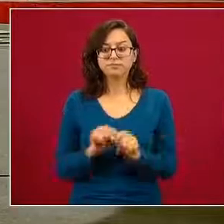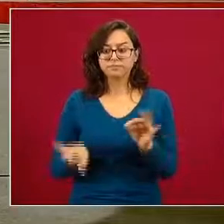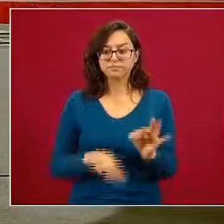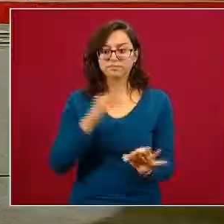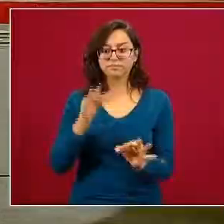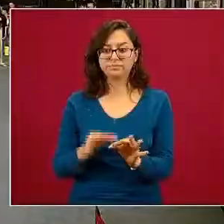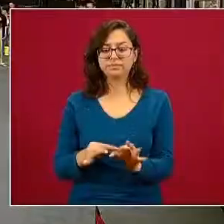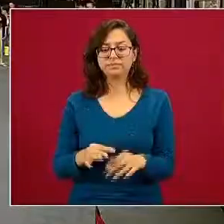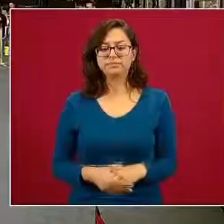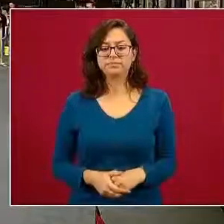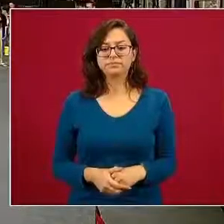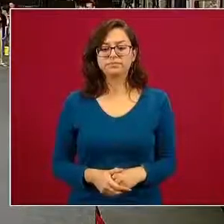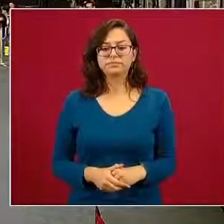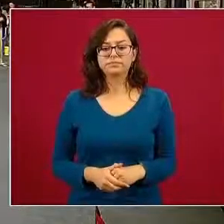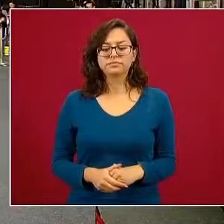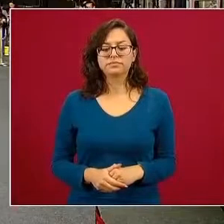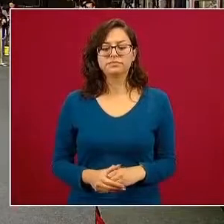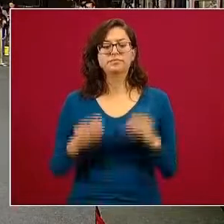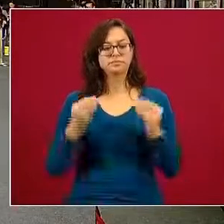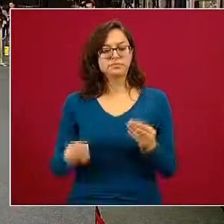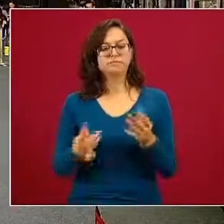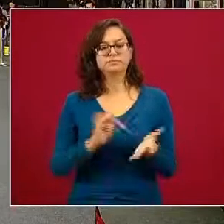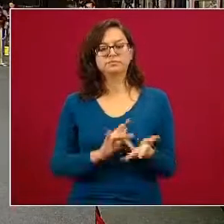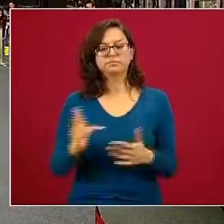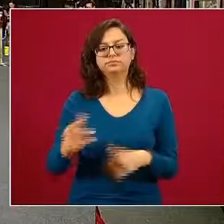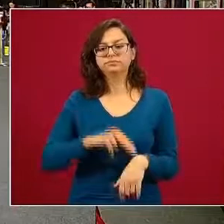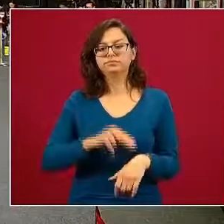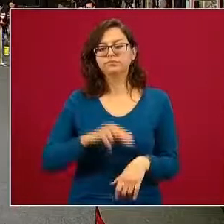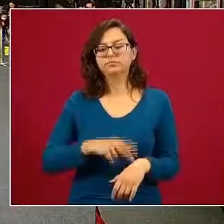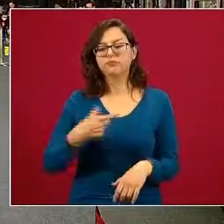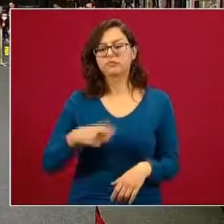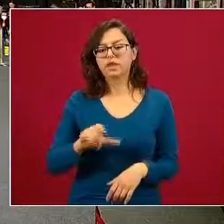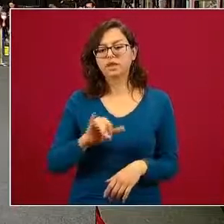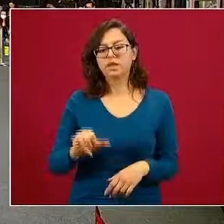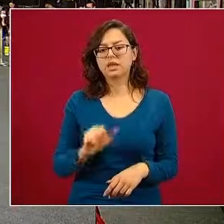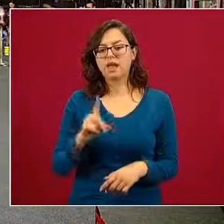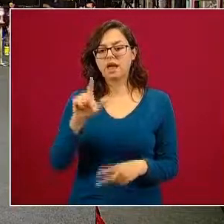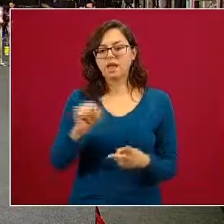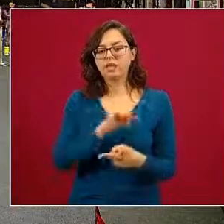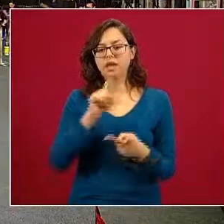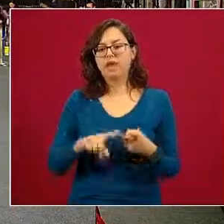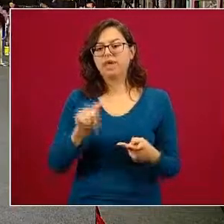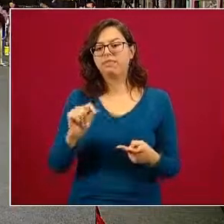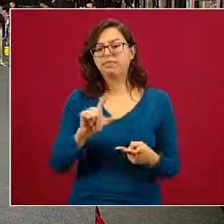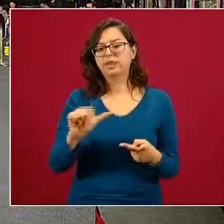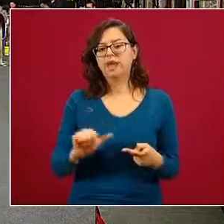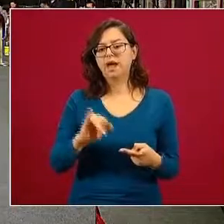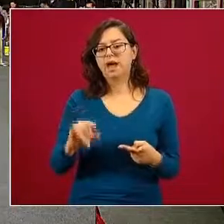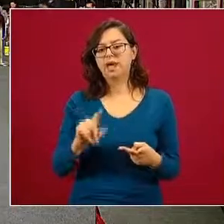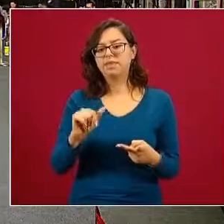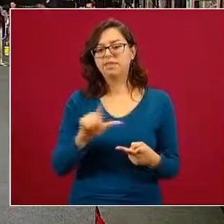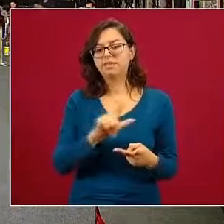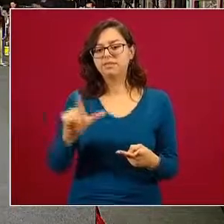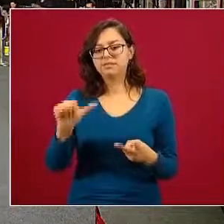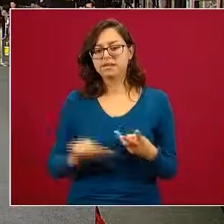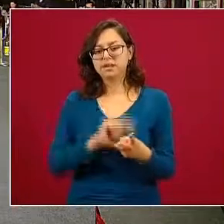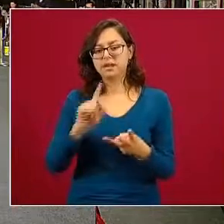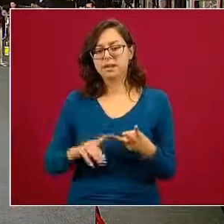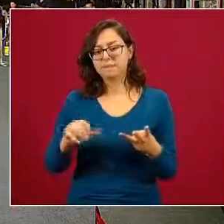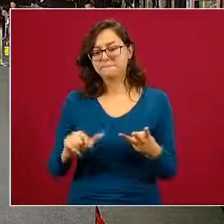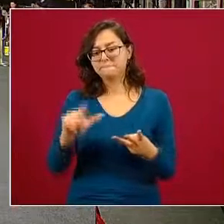subsecretario muchas gracias doctor Quijada maestra Tejavilla doctor Malo pues este tema